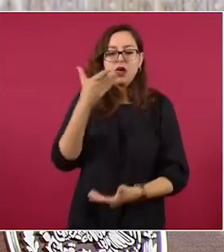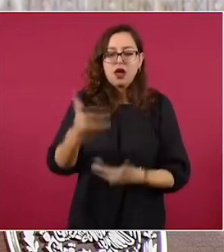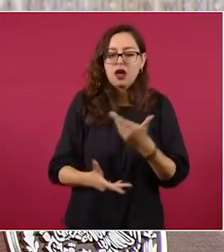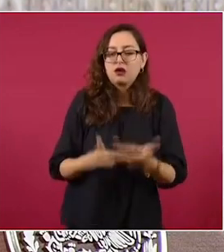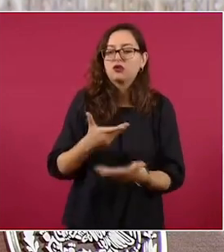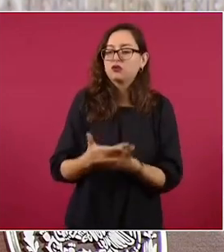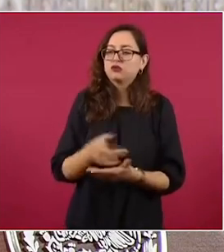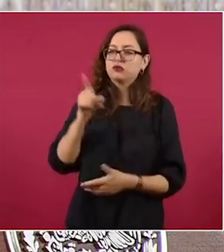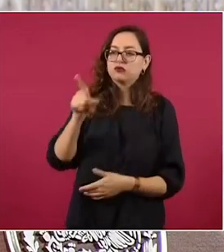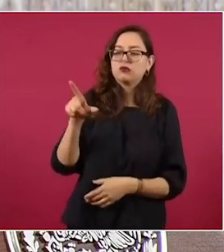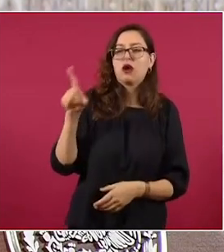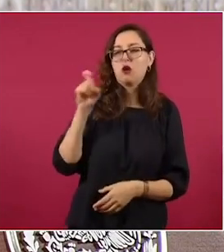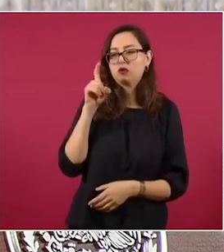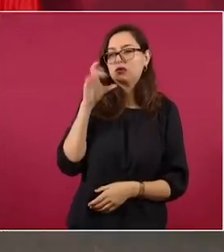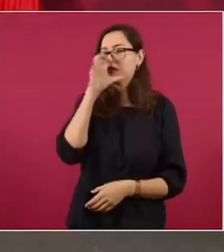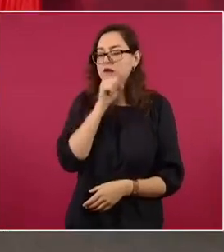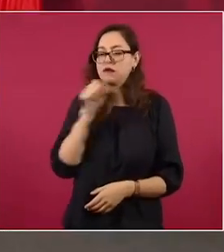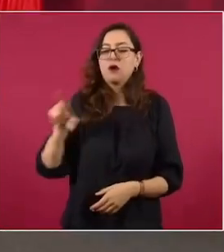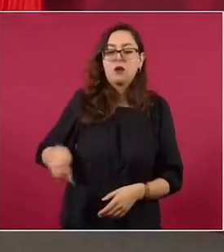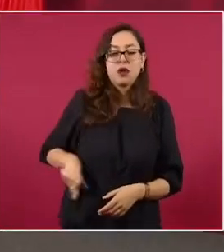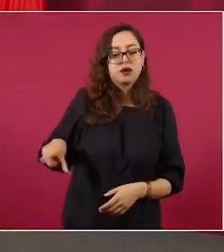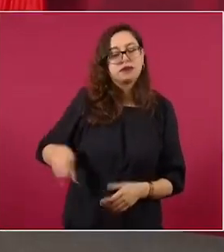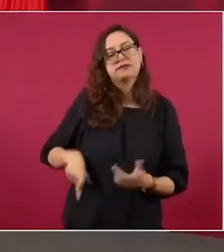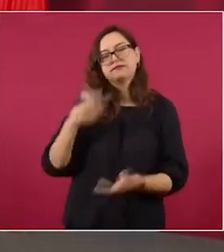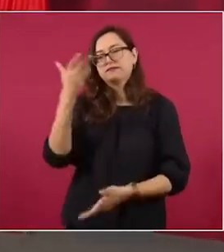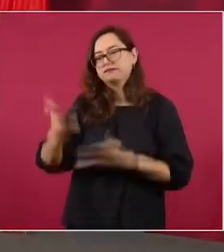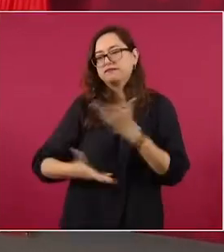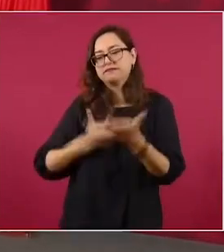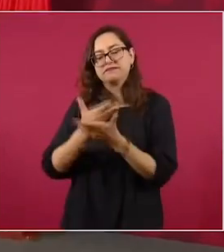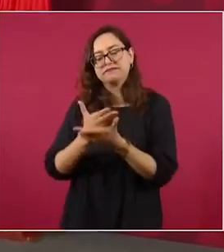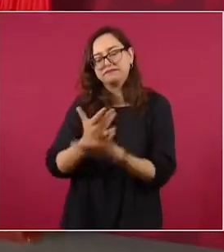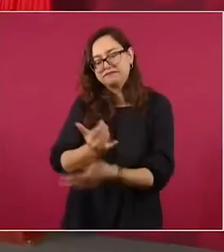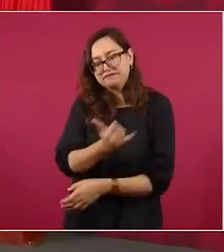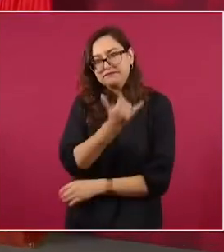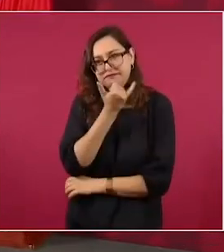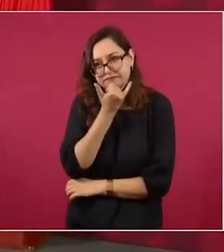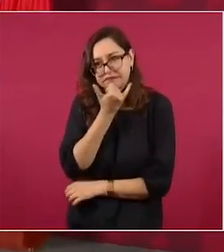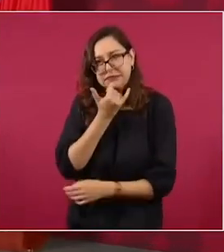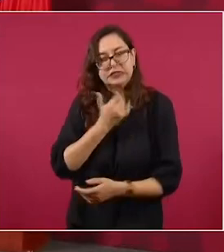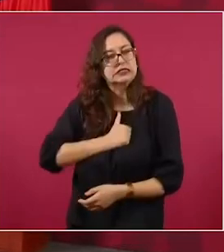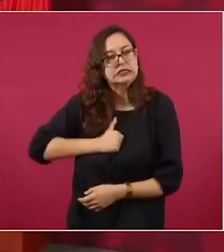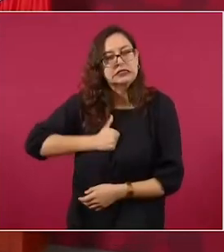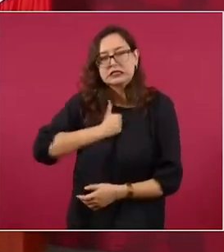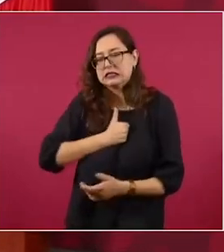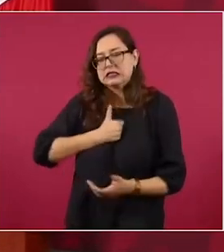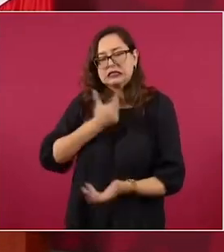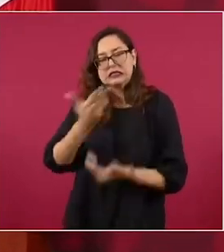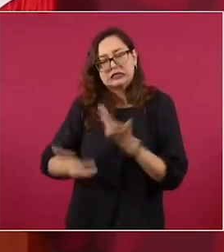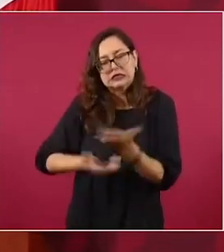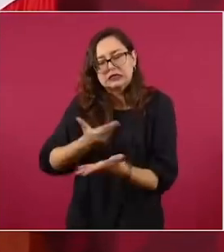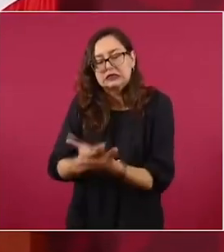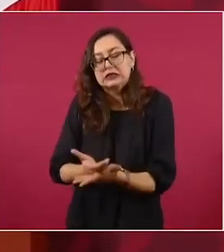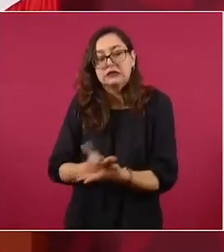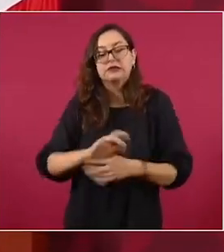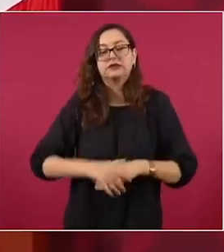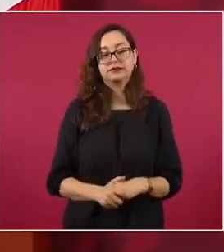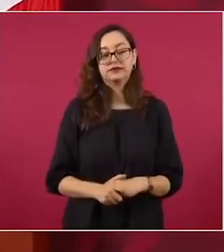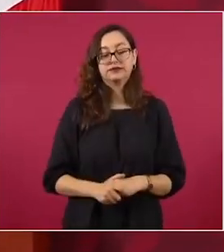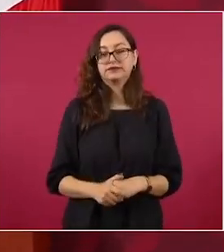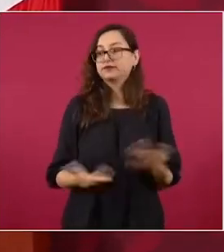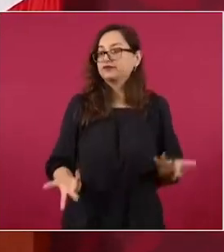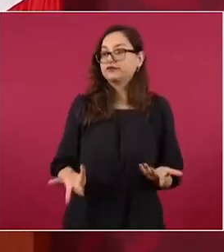de Aguascalientes. Y ahora corresponde hacer la investigación